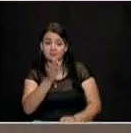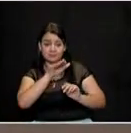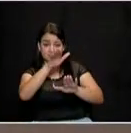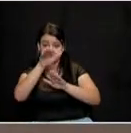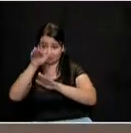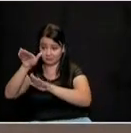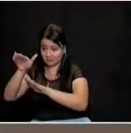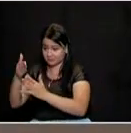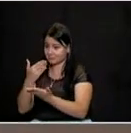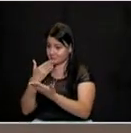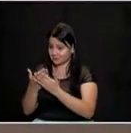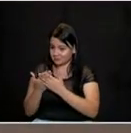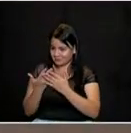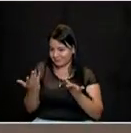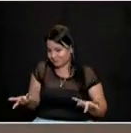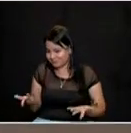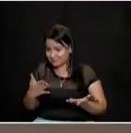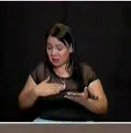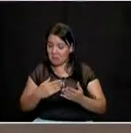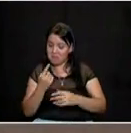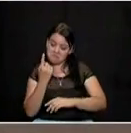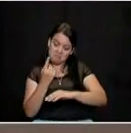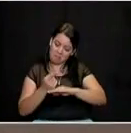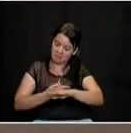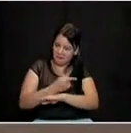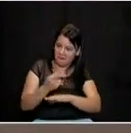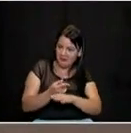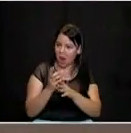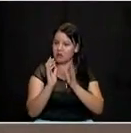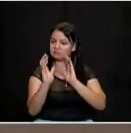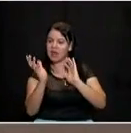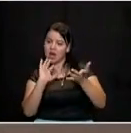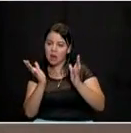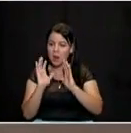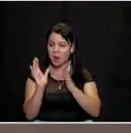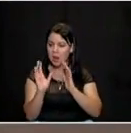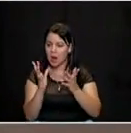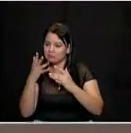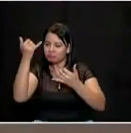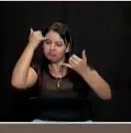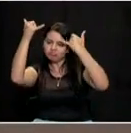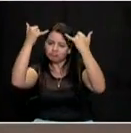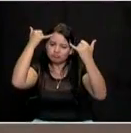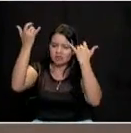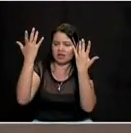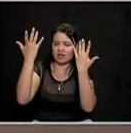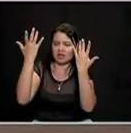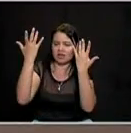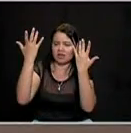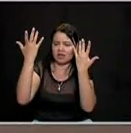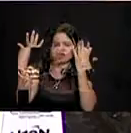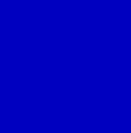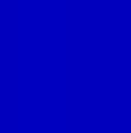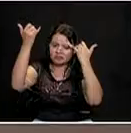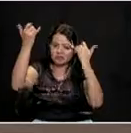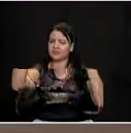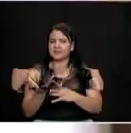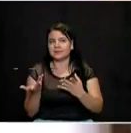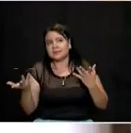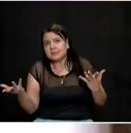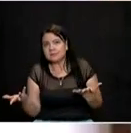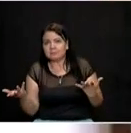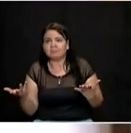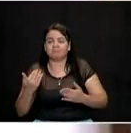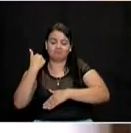de la compartido durante esta hora a ustedes, a los que estuvieron en la primera hora sus ideas, sus propuestas para